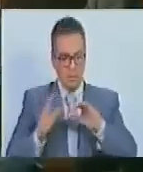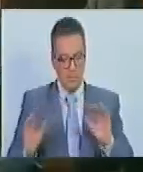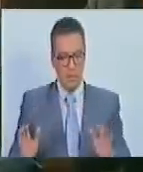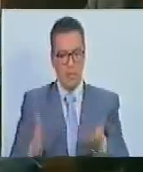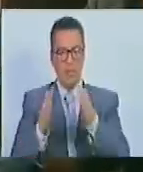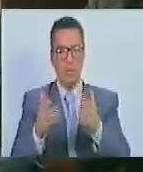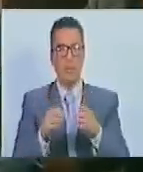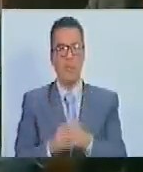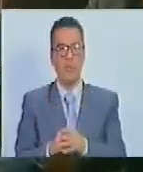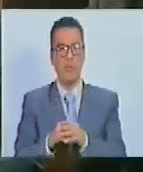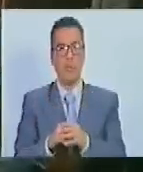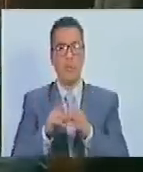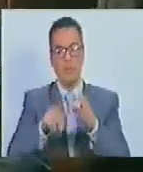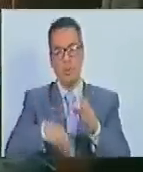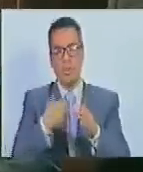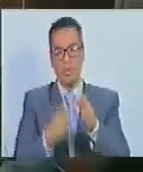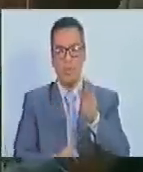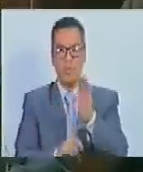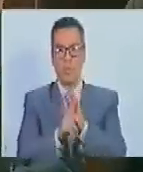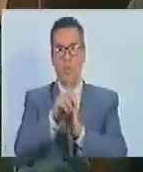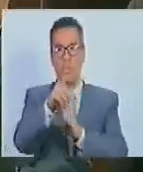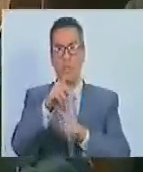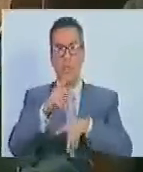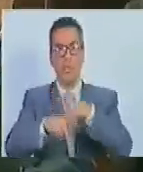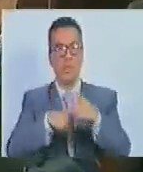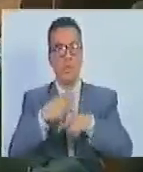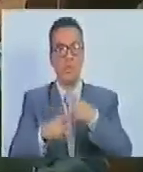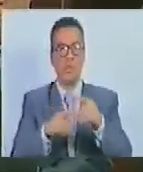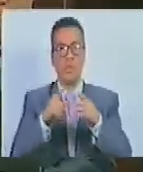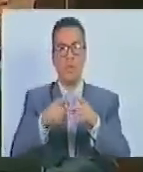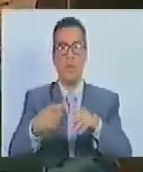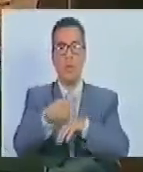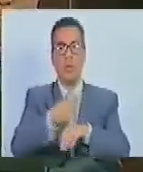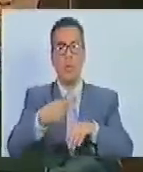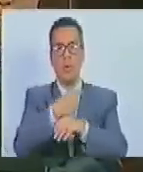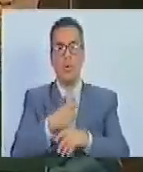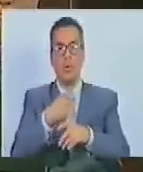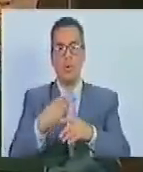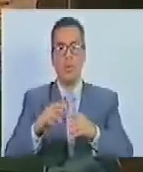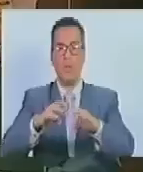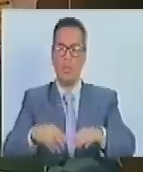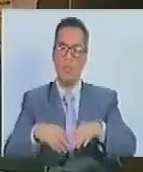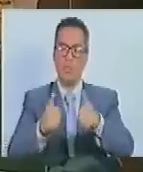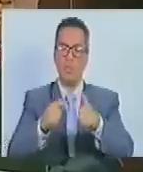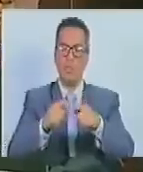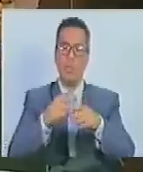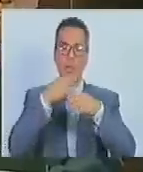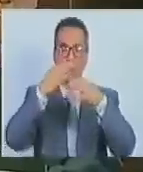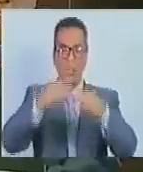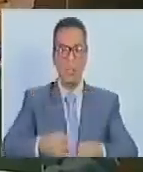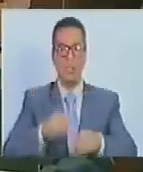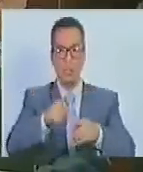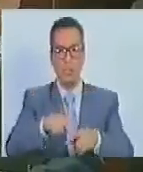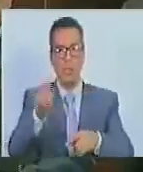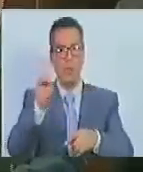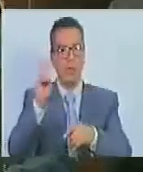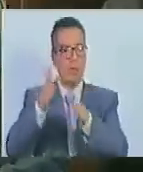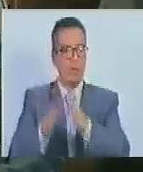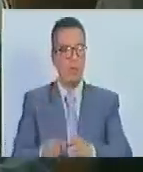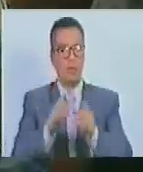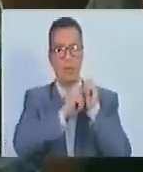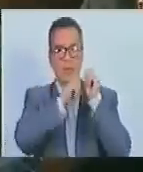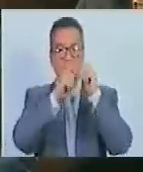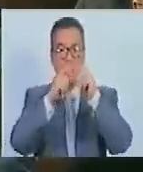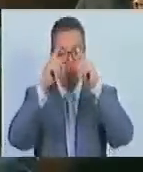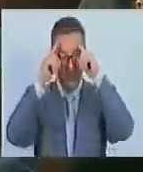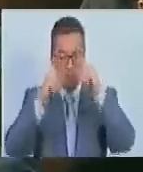a que aumente estos procedimientos de búsqueda y rescate para garantizar la vida de estos tres venezolanos que decidieron